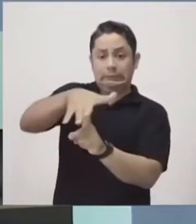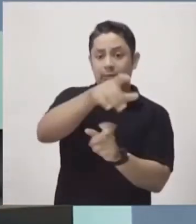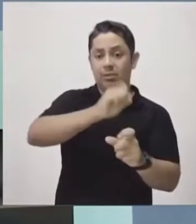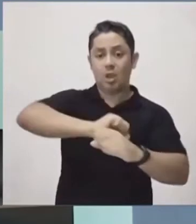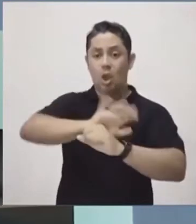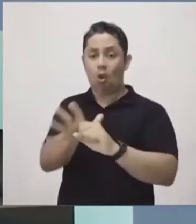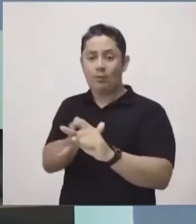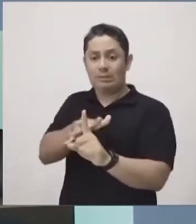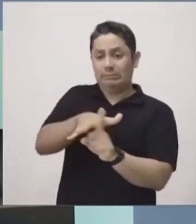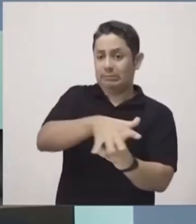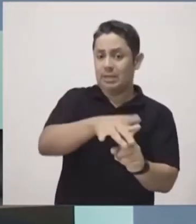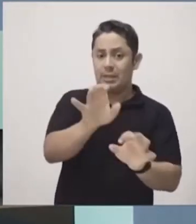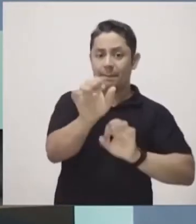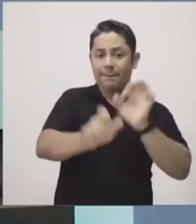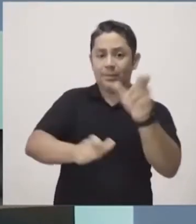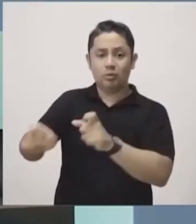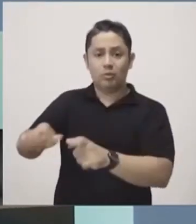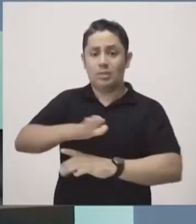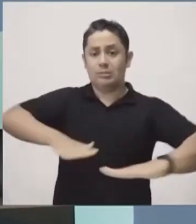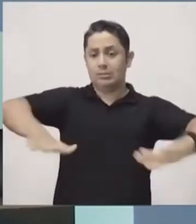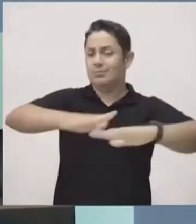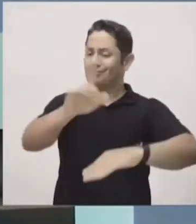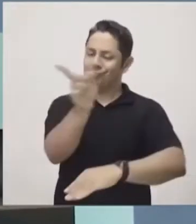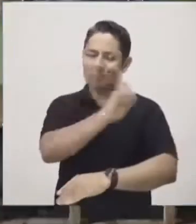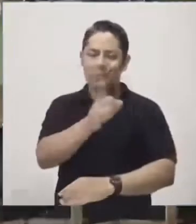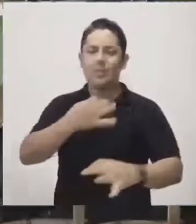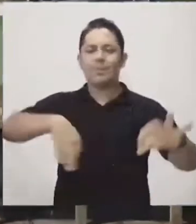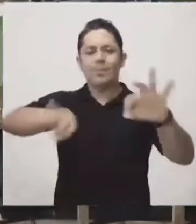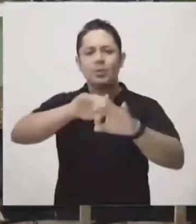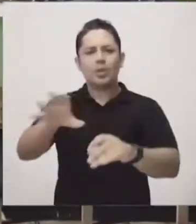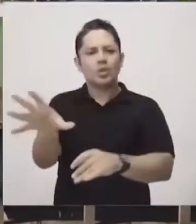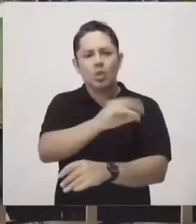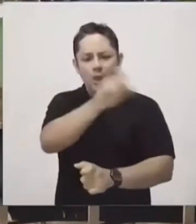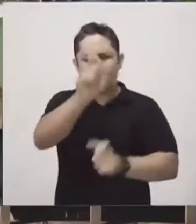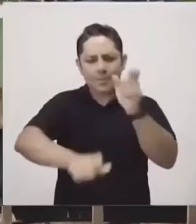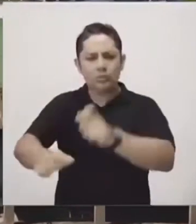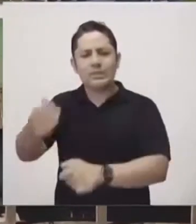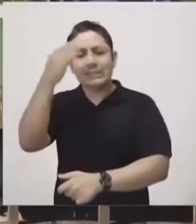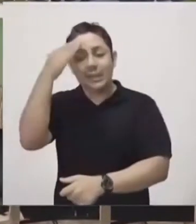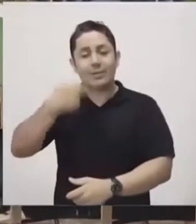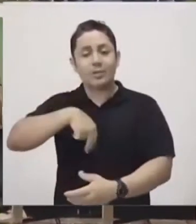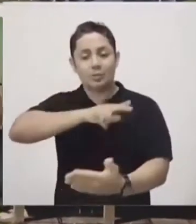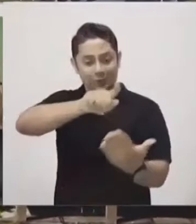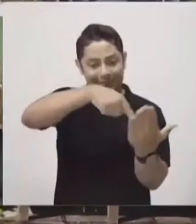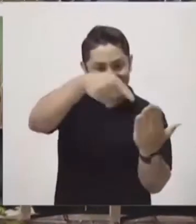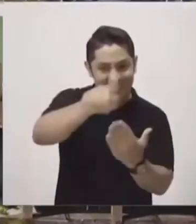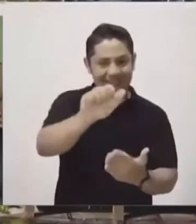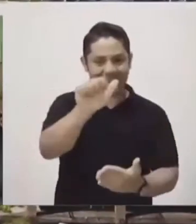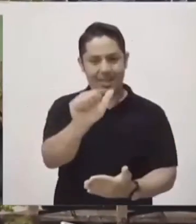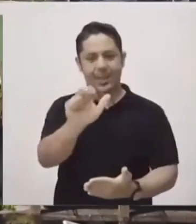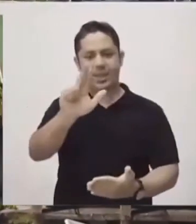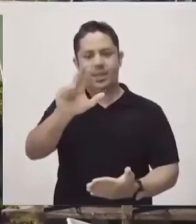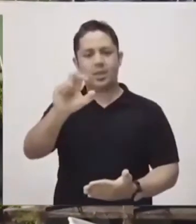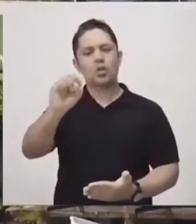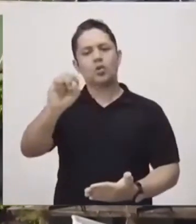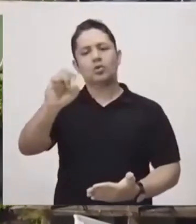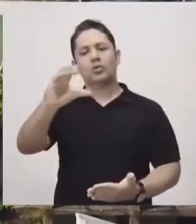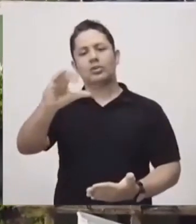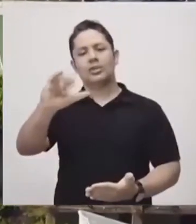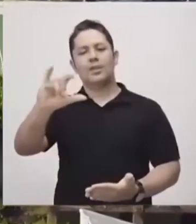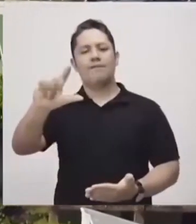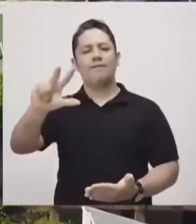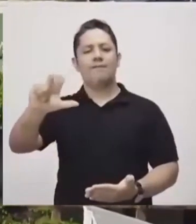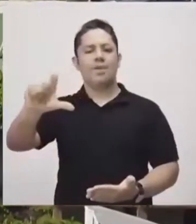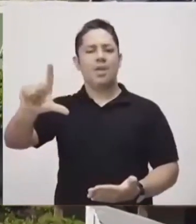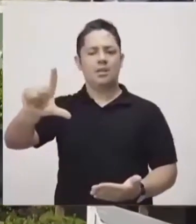con protocolos de bioseguridad aprobados por la aeronáutica civil. Se espera que el Ministerio del Interior indique su aprobación para la reactivación de vuelos entre ambos